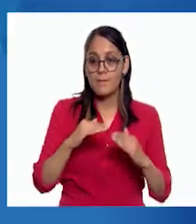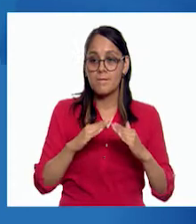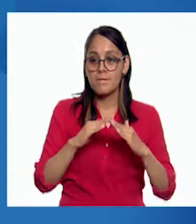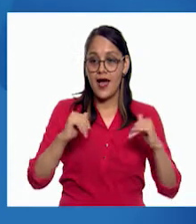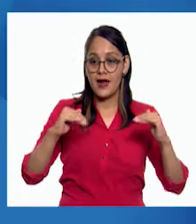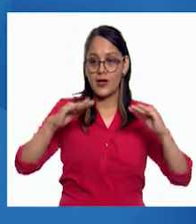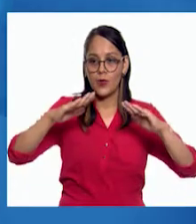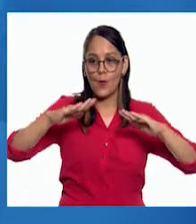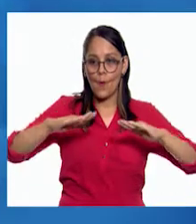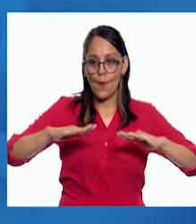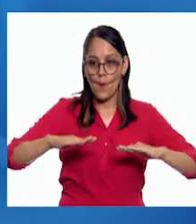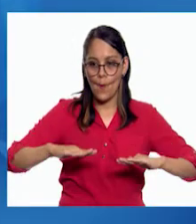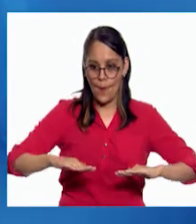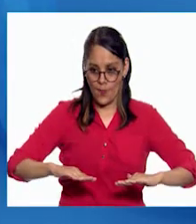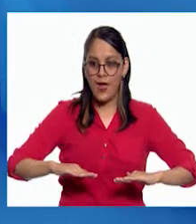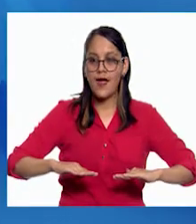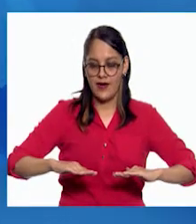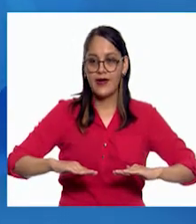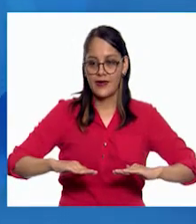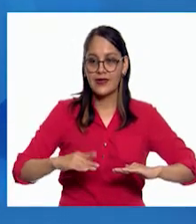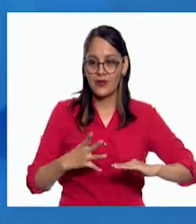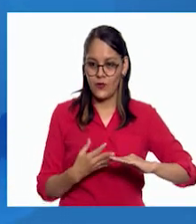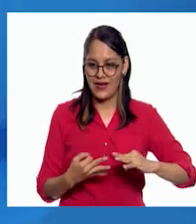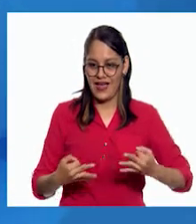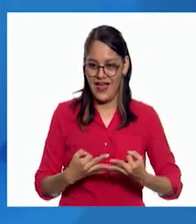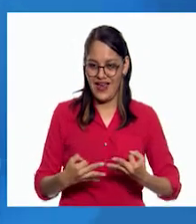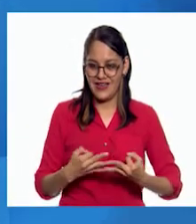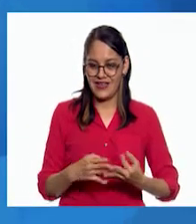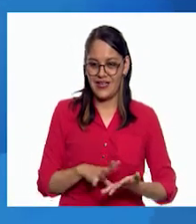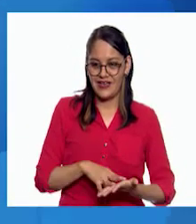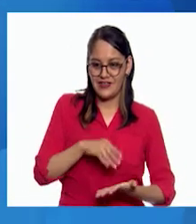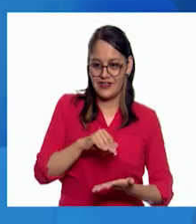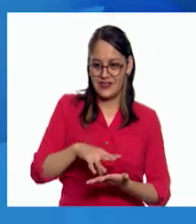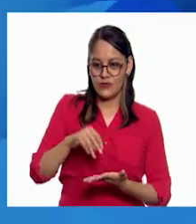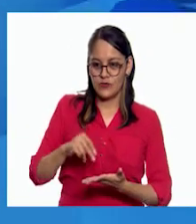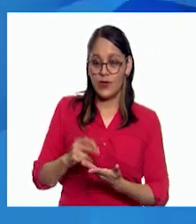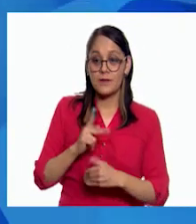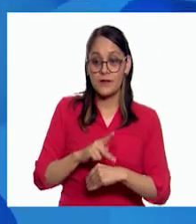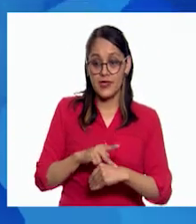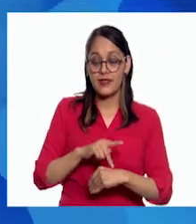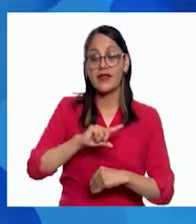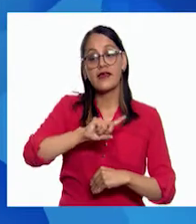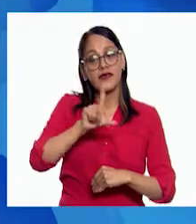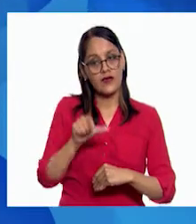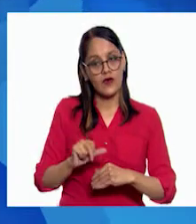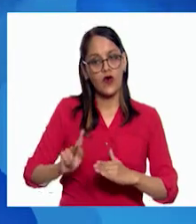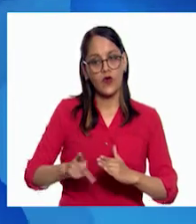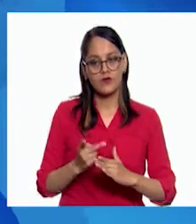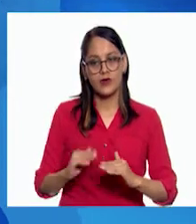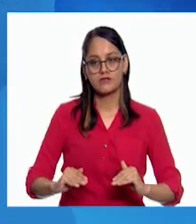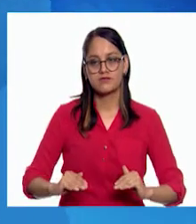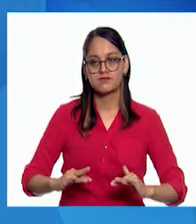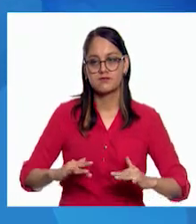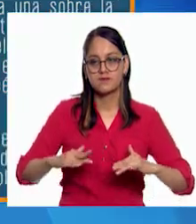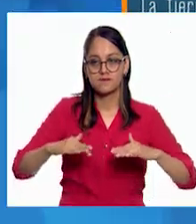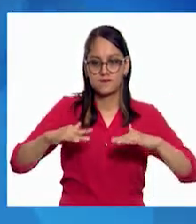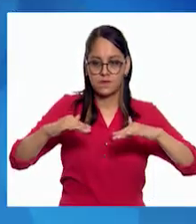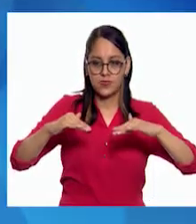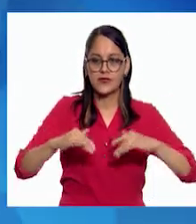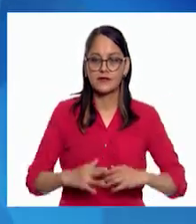mostrando una ancha franja de arena o de rocas y después sube ocultándolas.